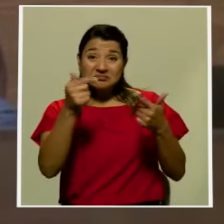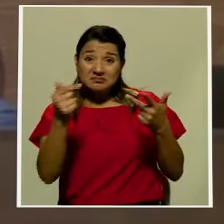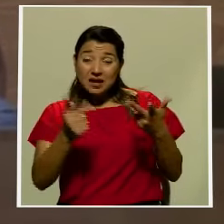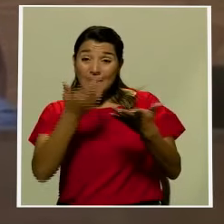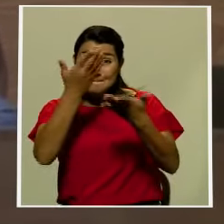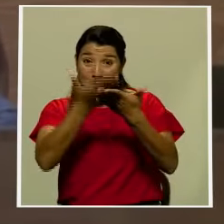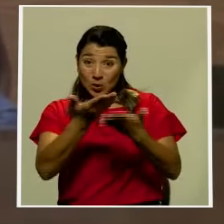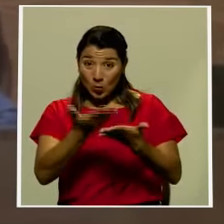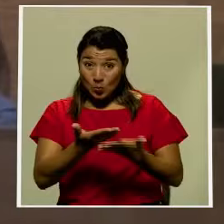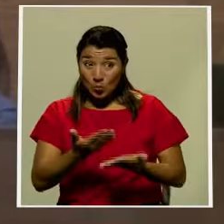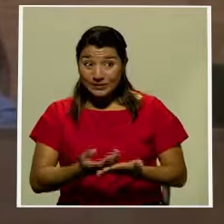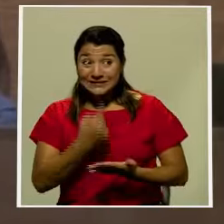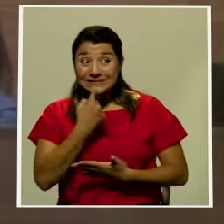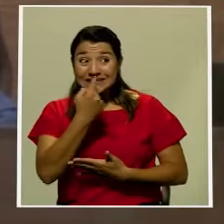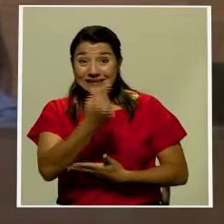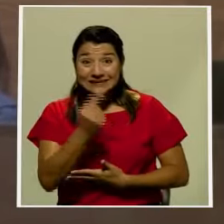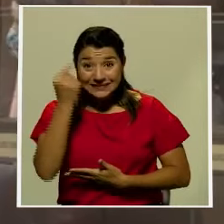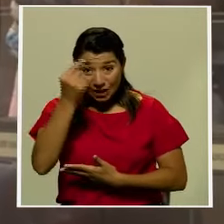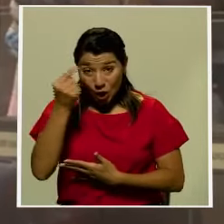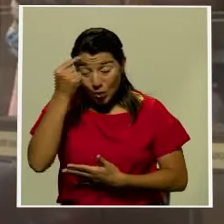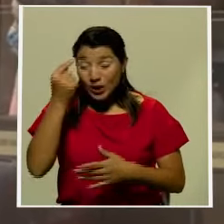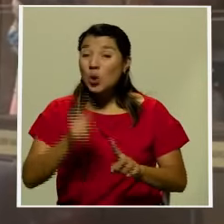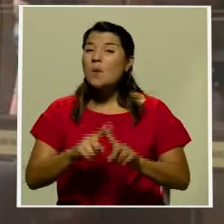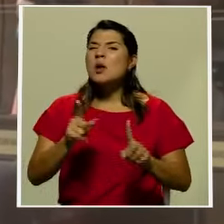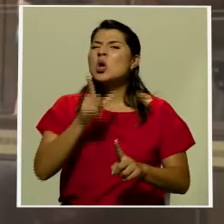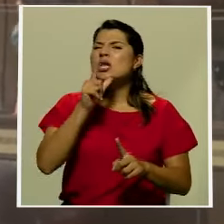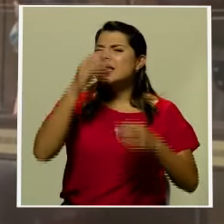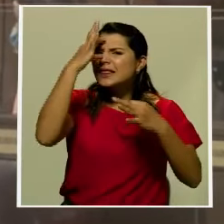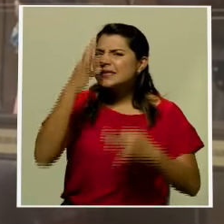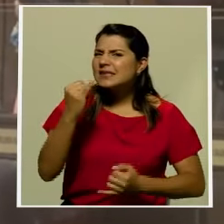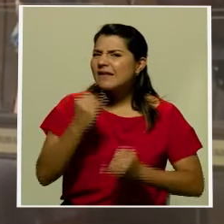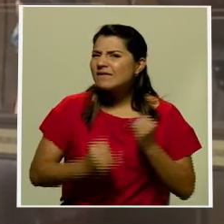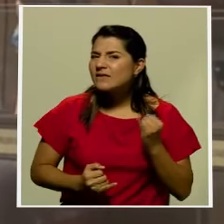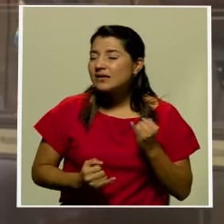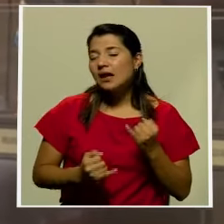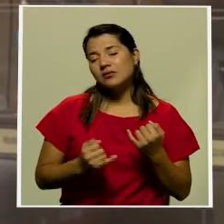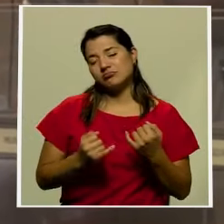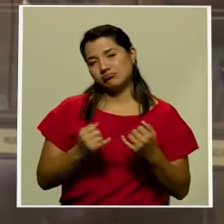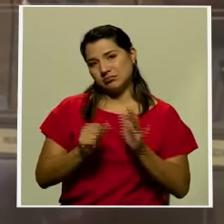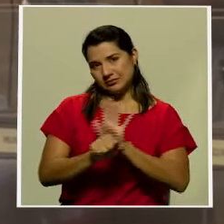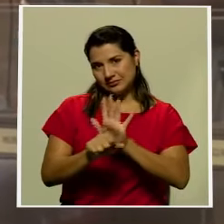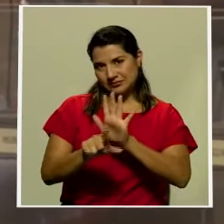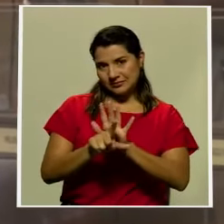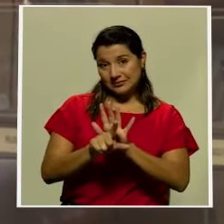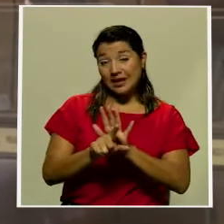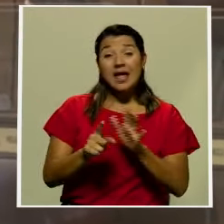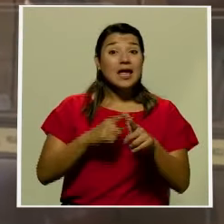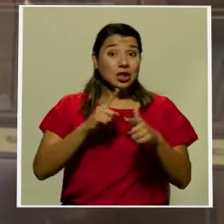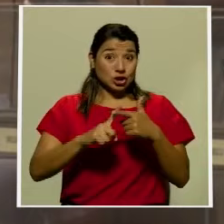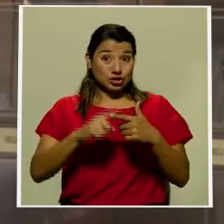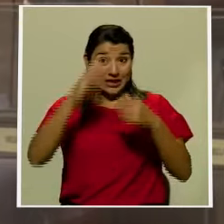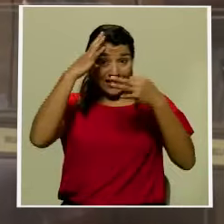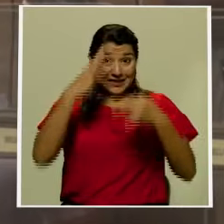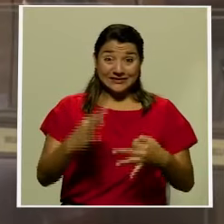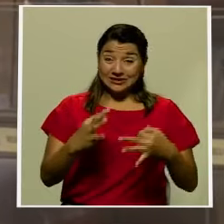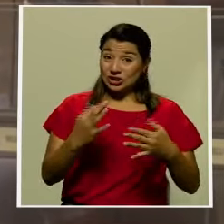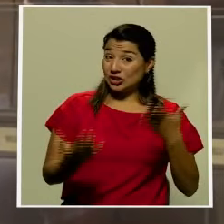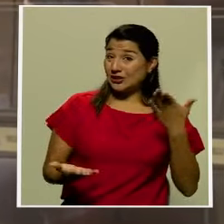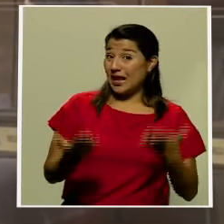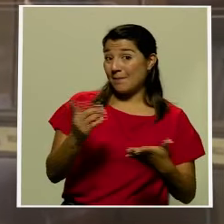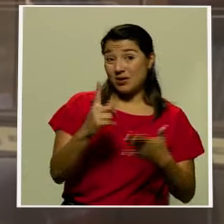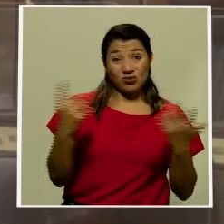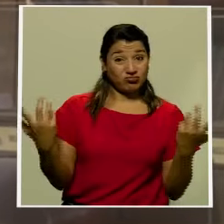gobierno será el primer poder de la república quien tome la decisión final Decisiones que pueden ser impopulares y